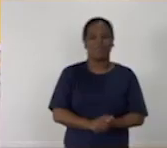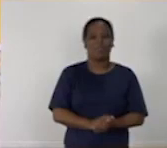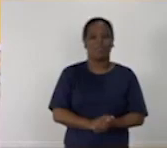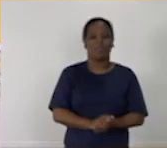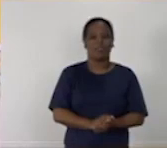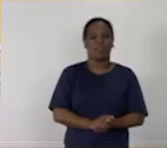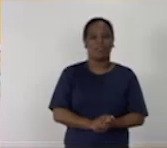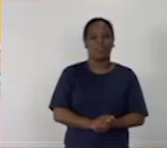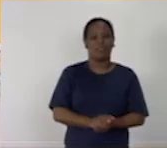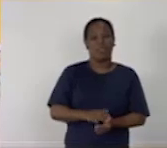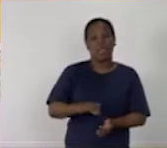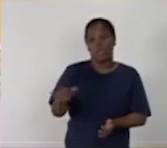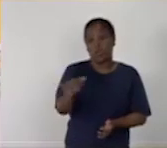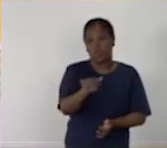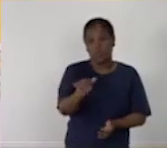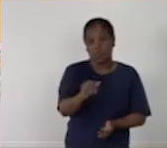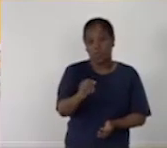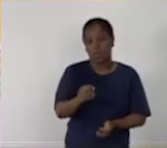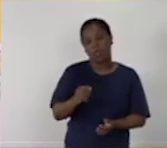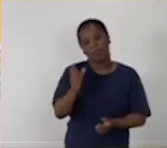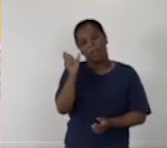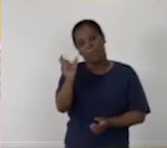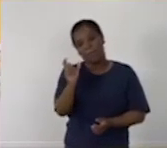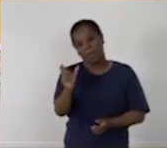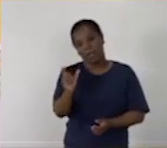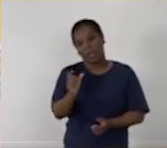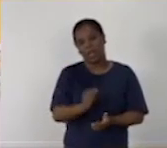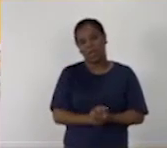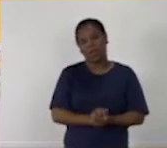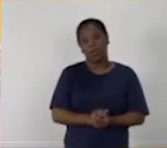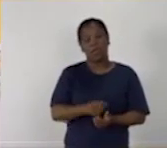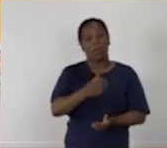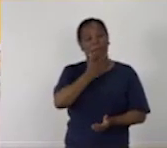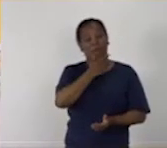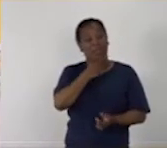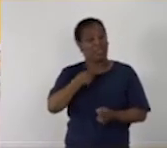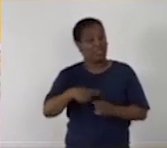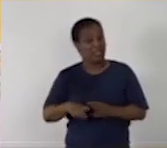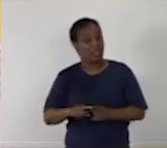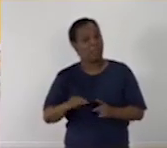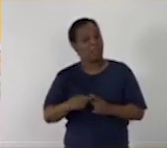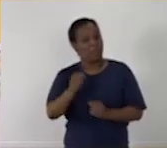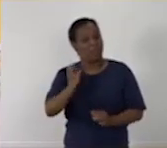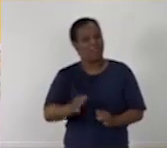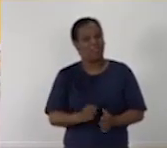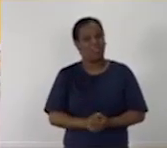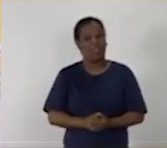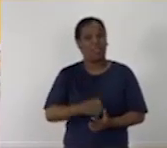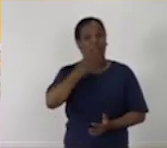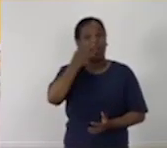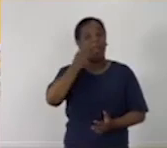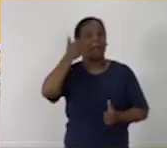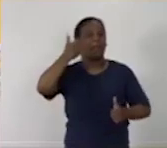Algo similar sucede con las palabras. Suena extraño, pero es cierto. Les explico mejor.